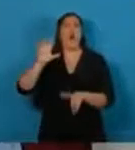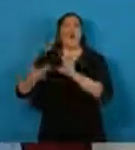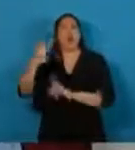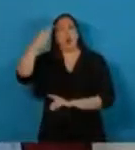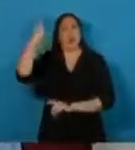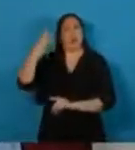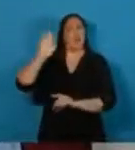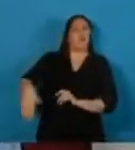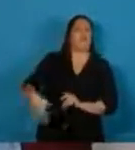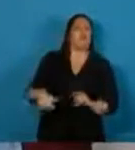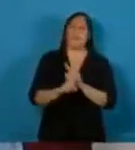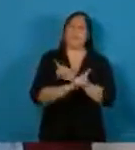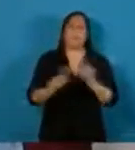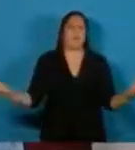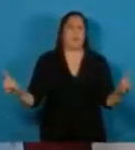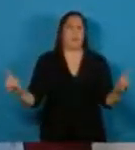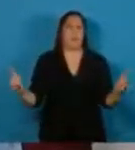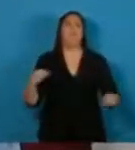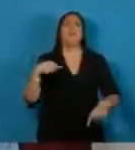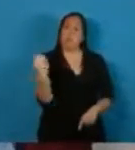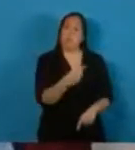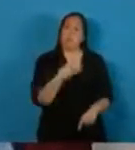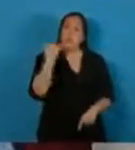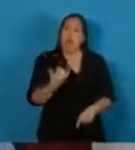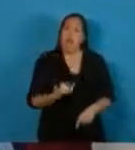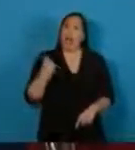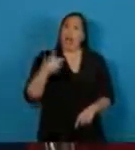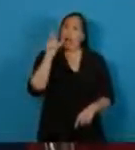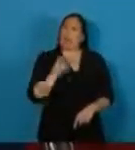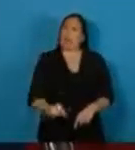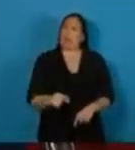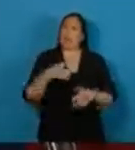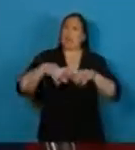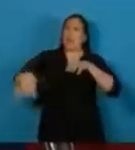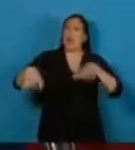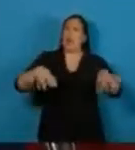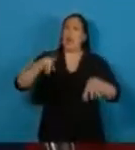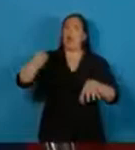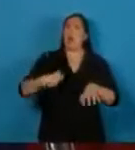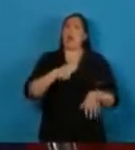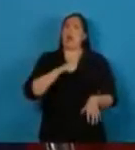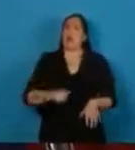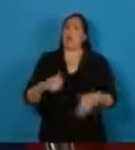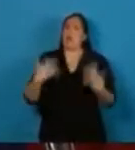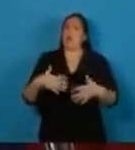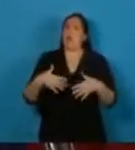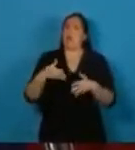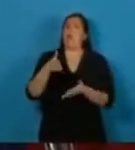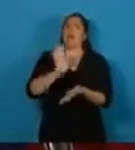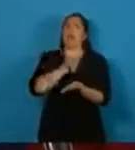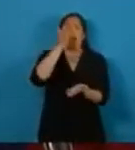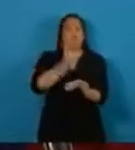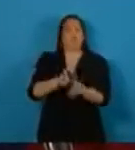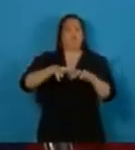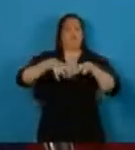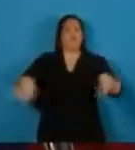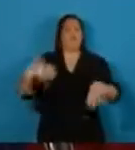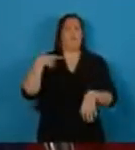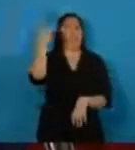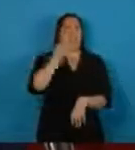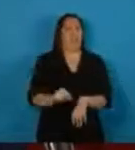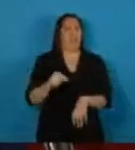Tenemos que suturar demasiadas heridas abiertas en nuestra patria. Apostar a la fractura y a la grieta significa